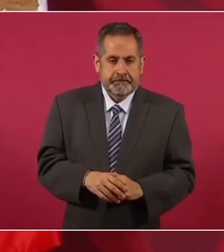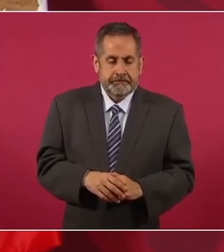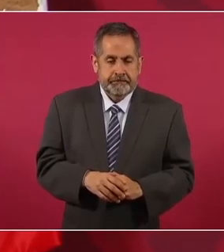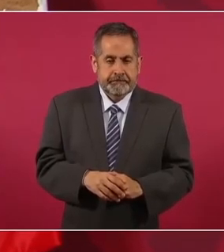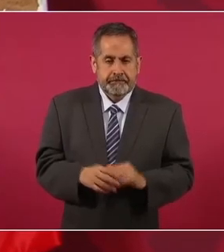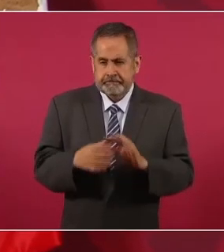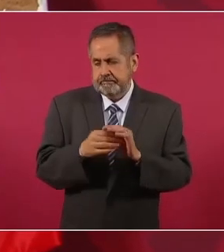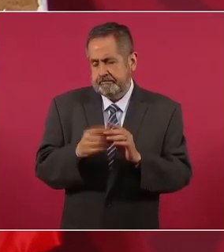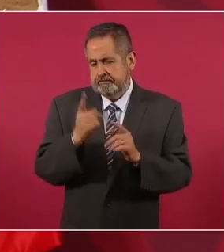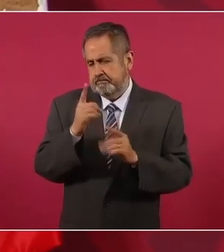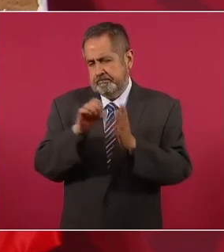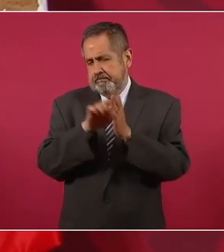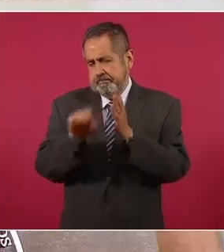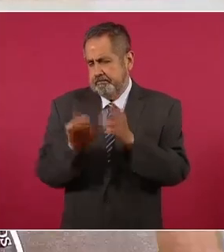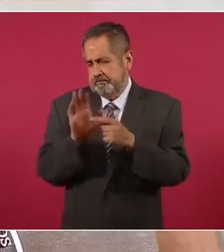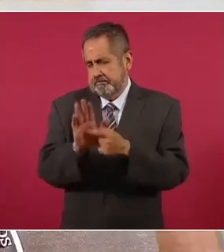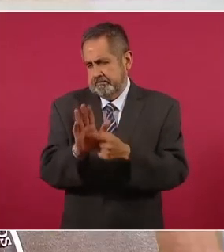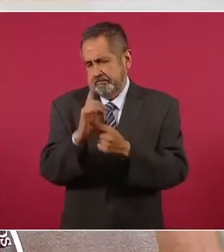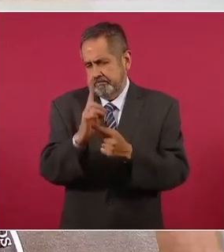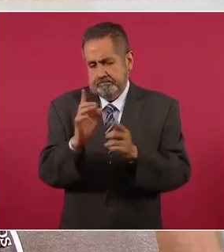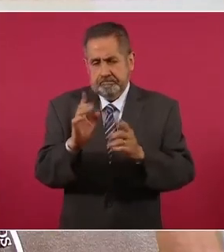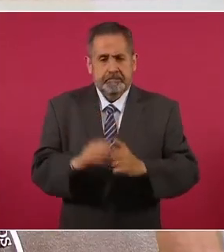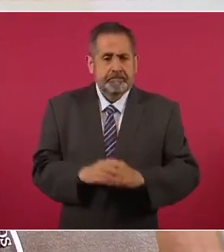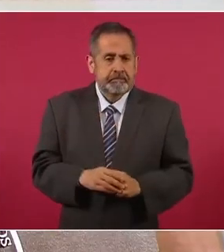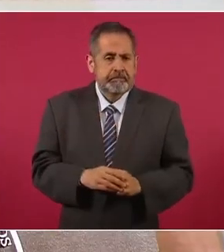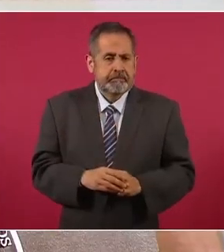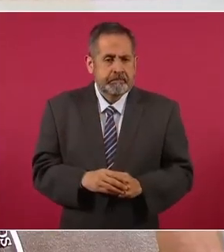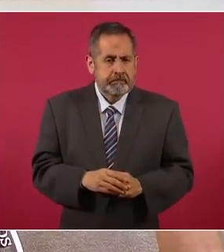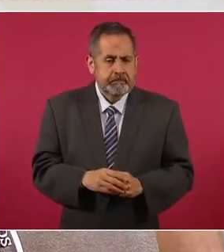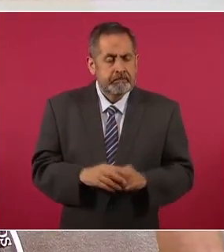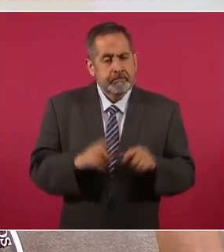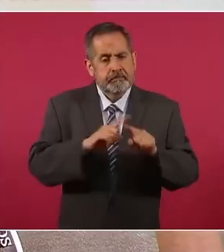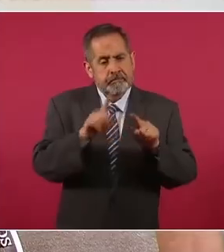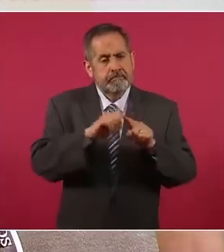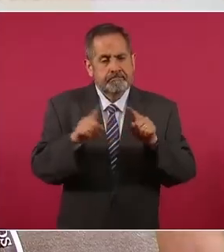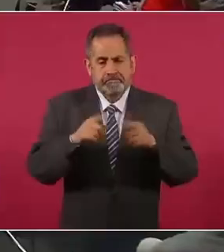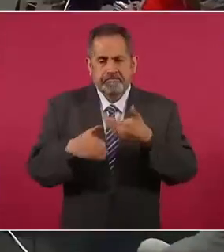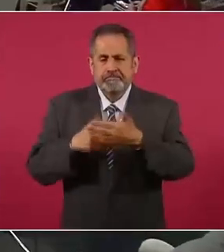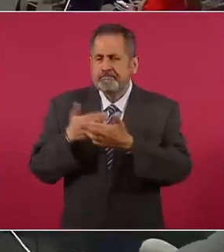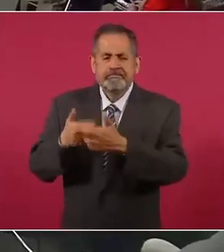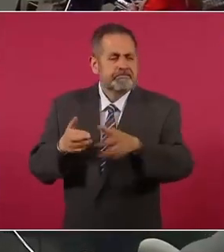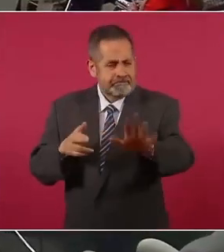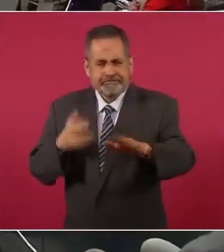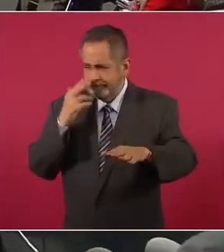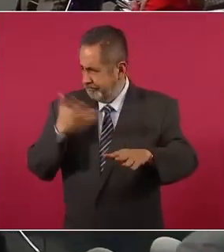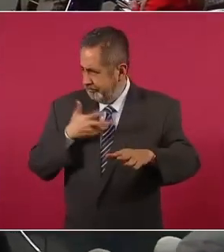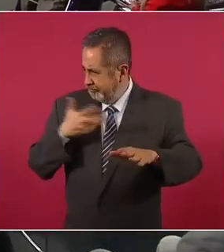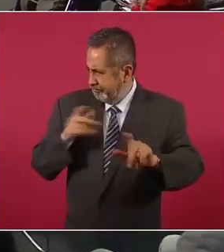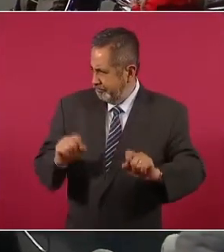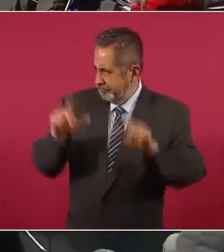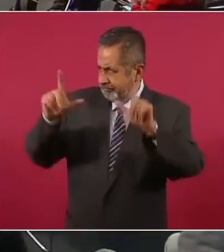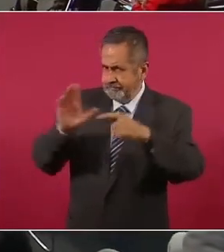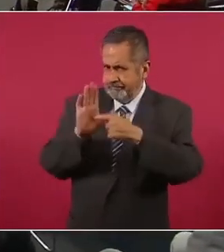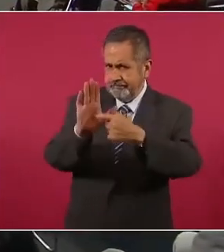asunto y en general lo que hemos ahorrado, a ver si lo tienes